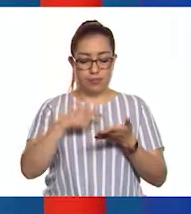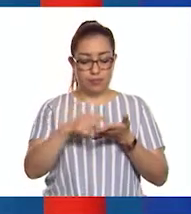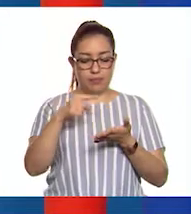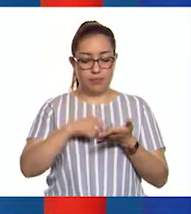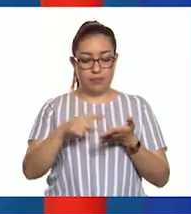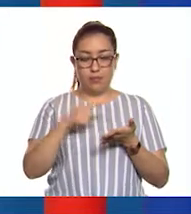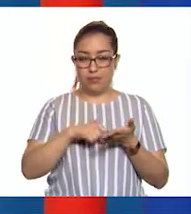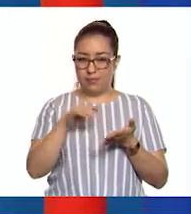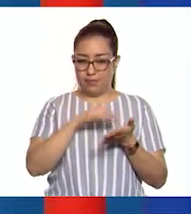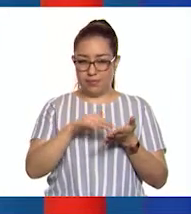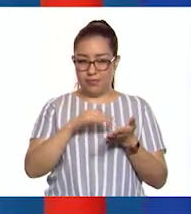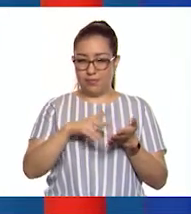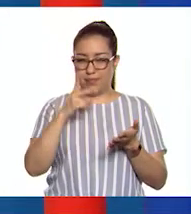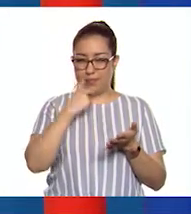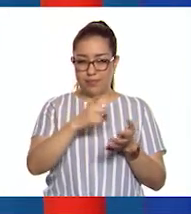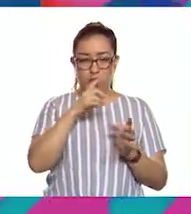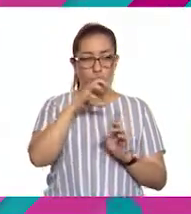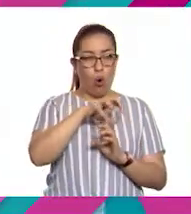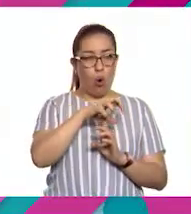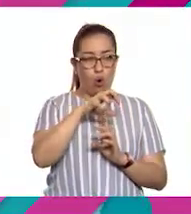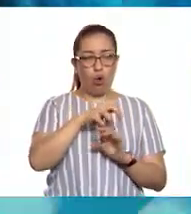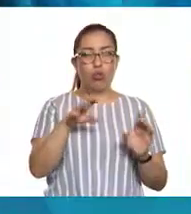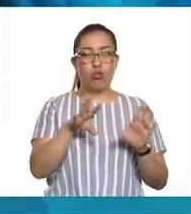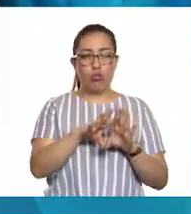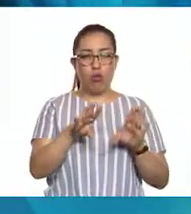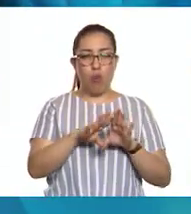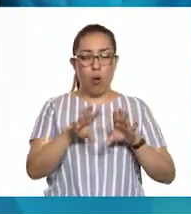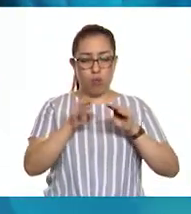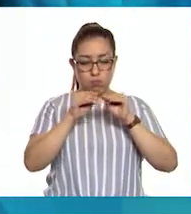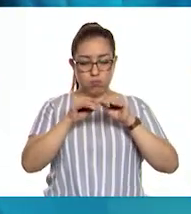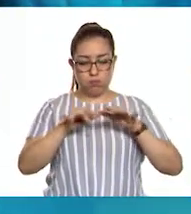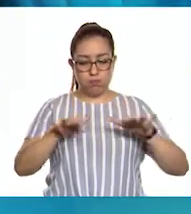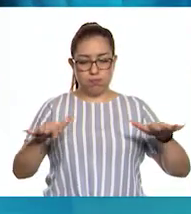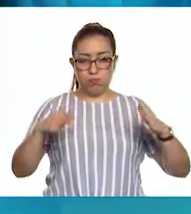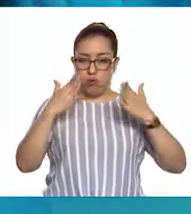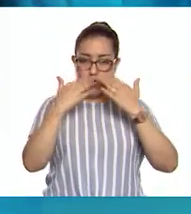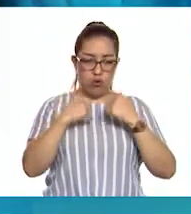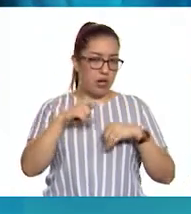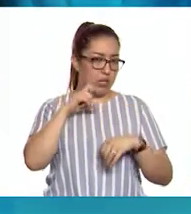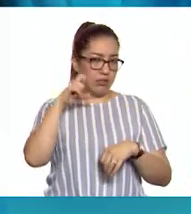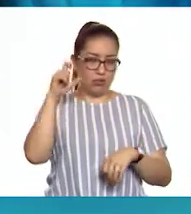¿dónde